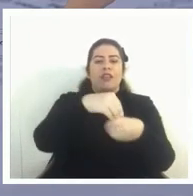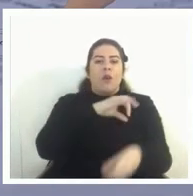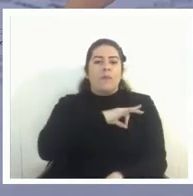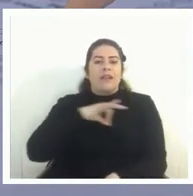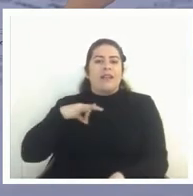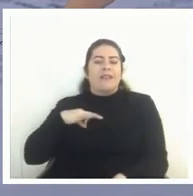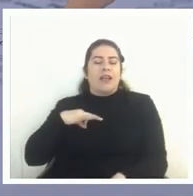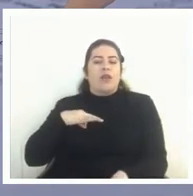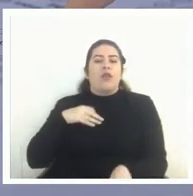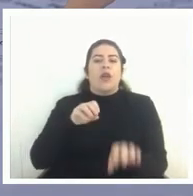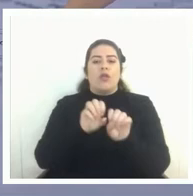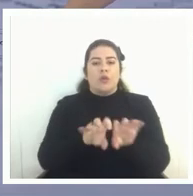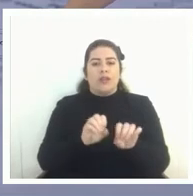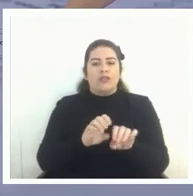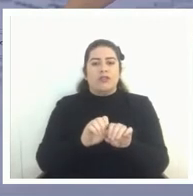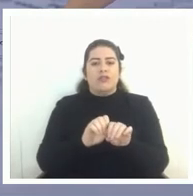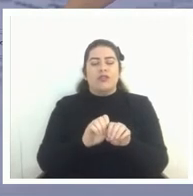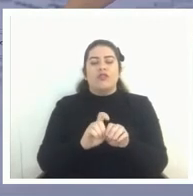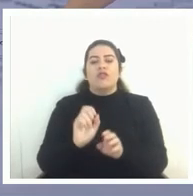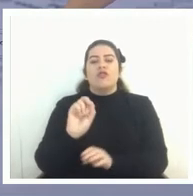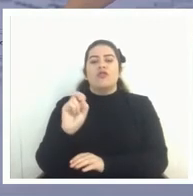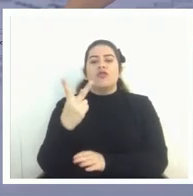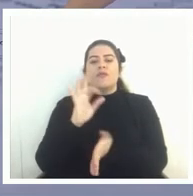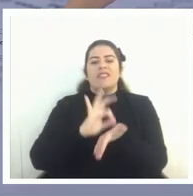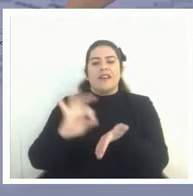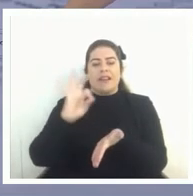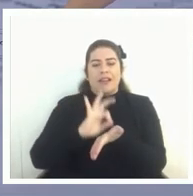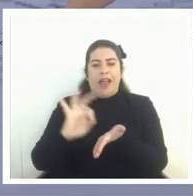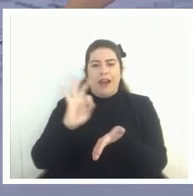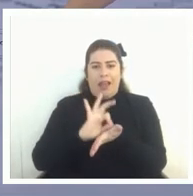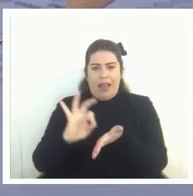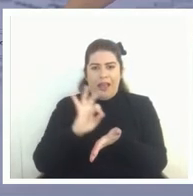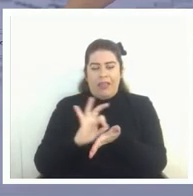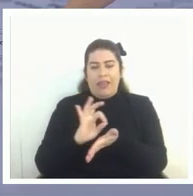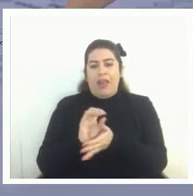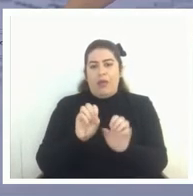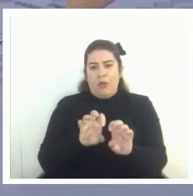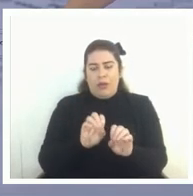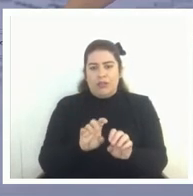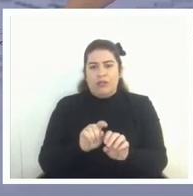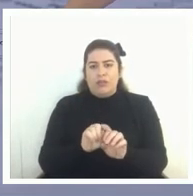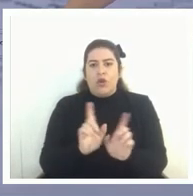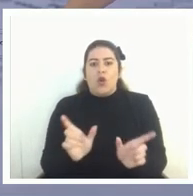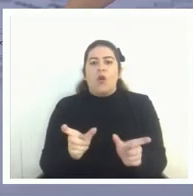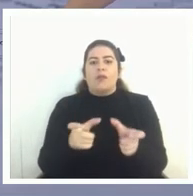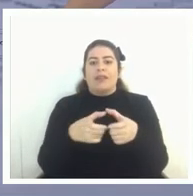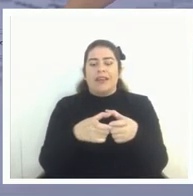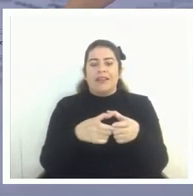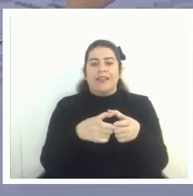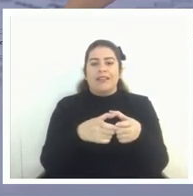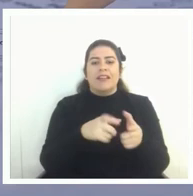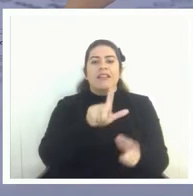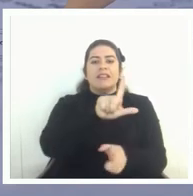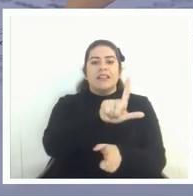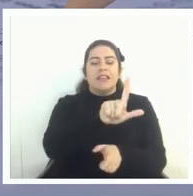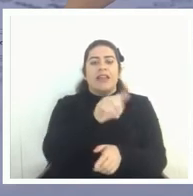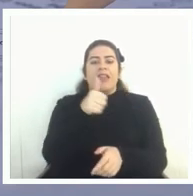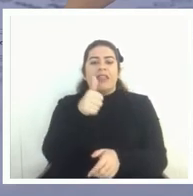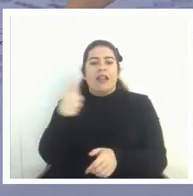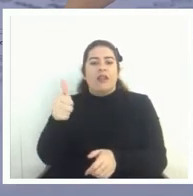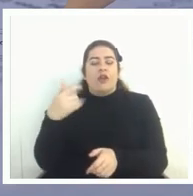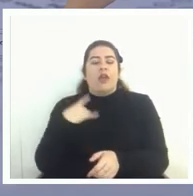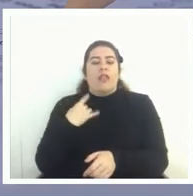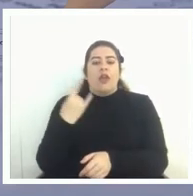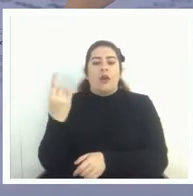subsecretaría de educación superior con un consejo formado un comité formado por siete rectores y el subsecretario